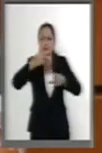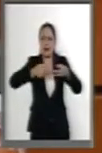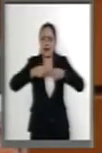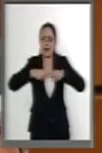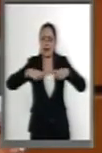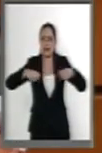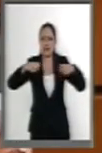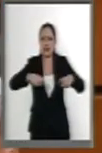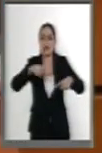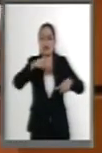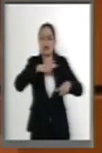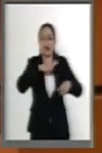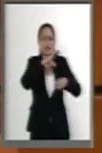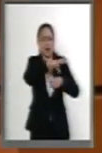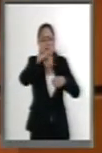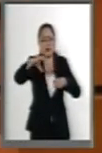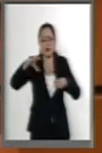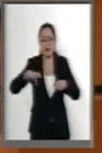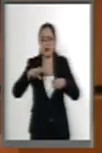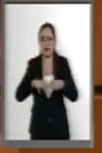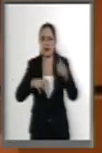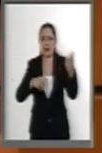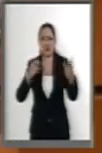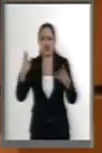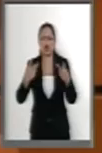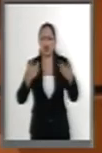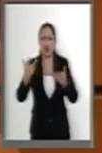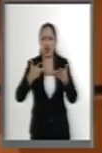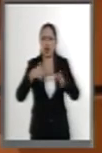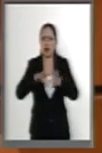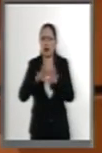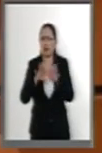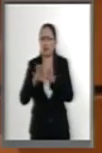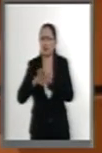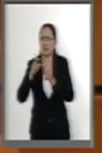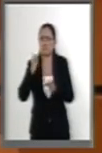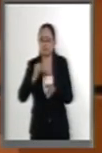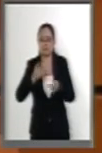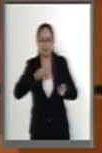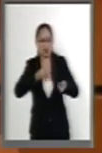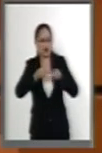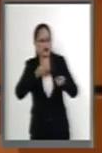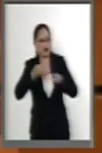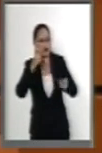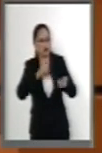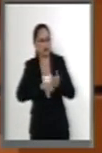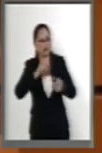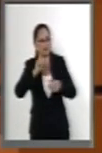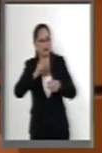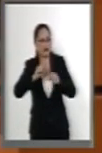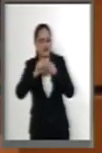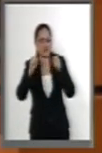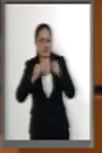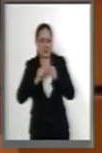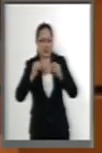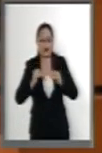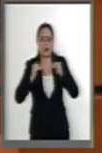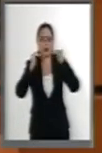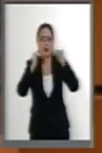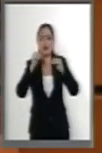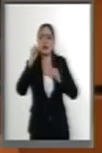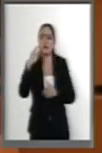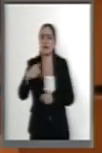distribuidos por partes 3-2-1 para tener controlada la Sala Superior del INE,